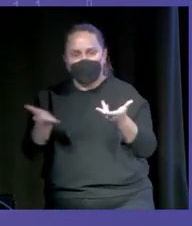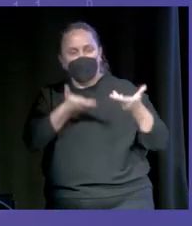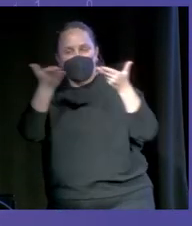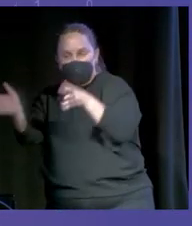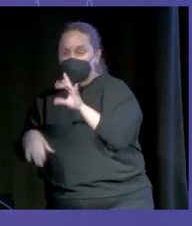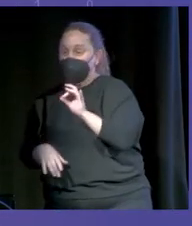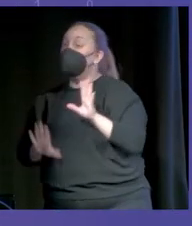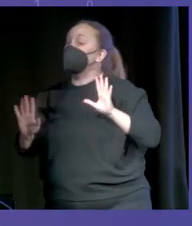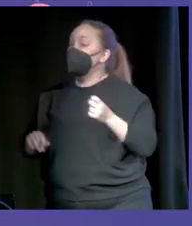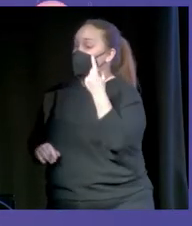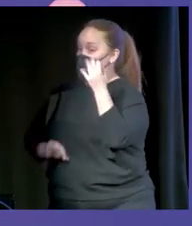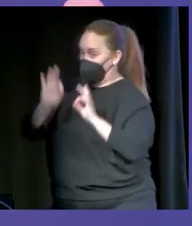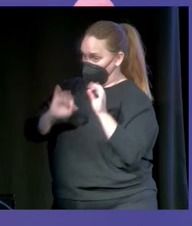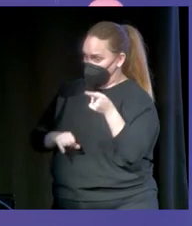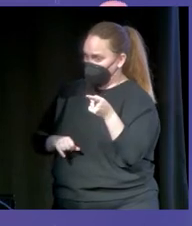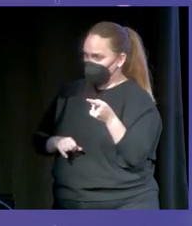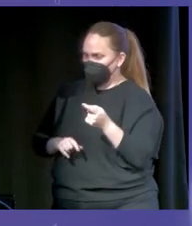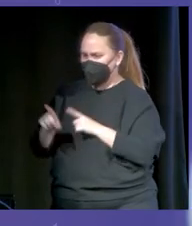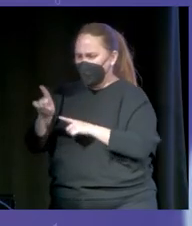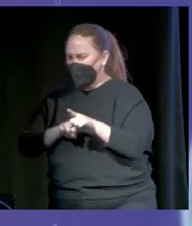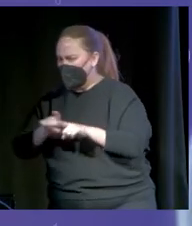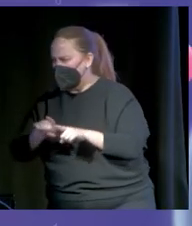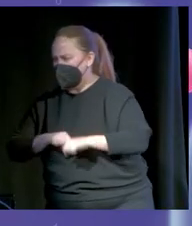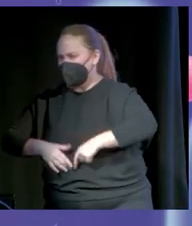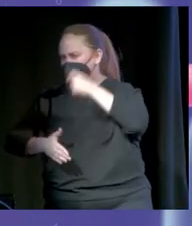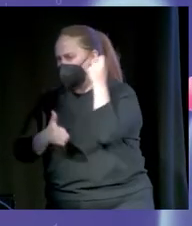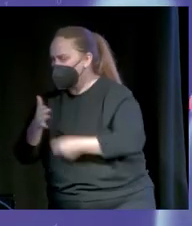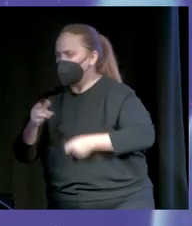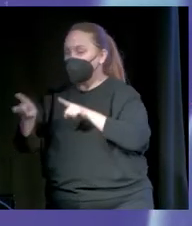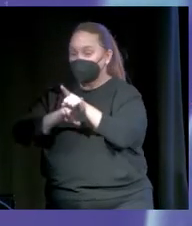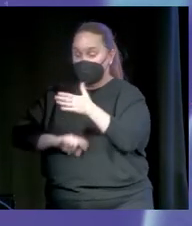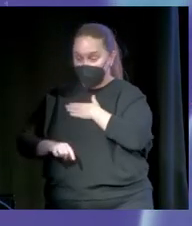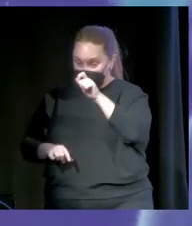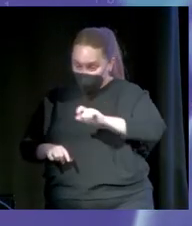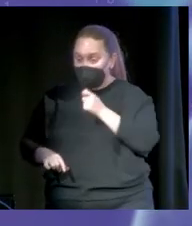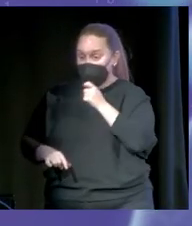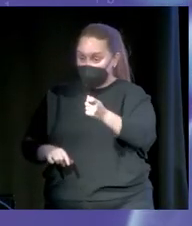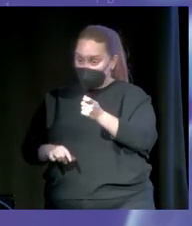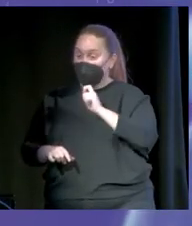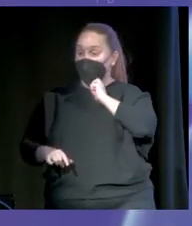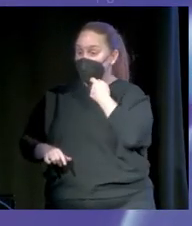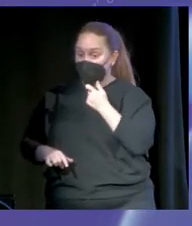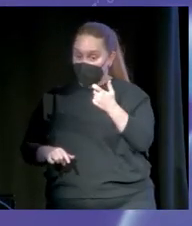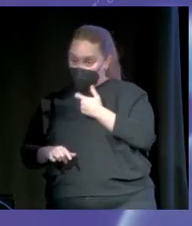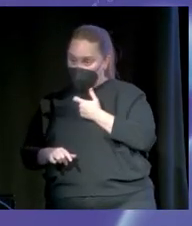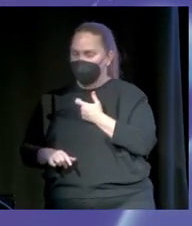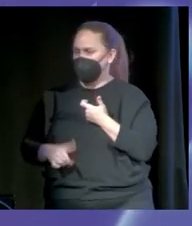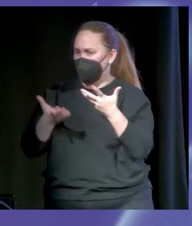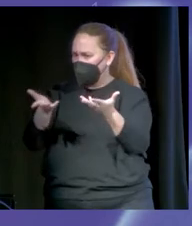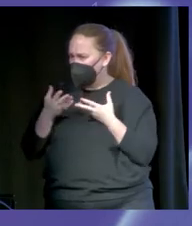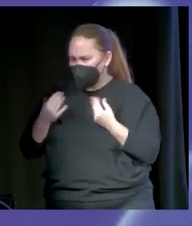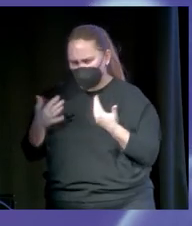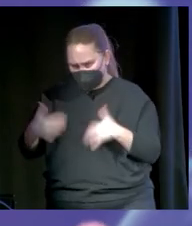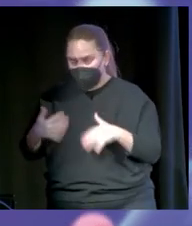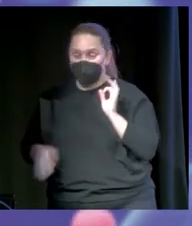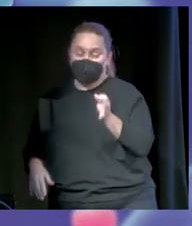conocimientos. Pero va a haber un 1% que os critiquen y que os critiquen duramente. A mí los haters me han ayudado muchísimo. De verdad, me han